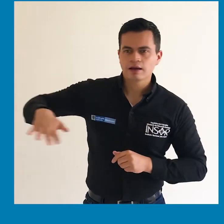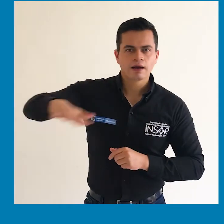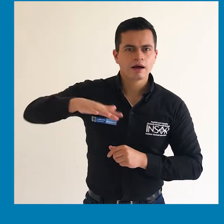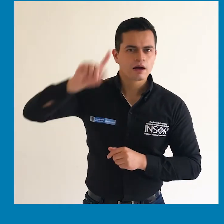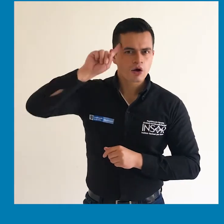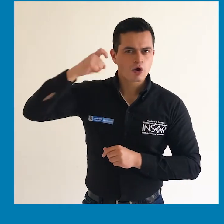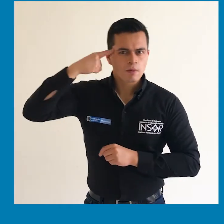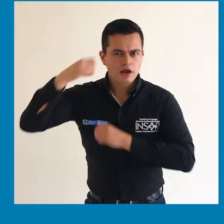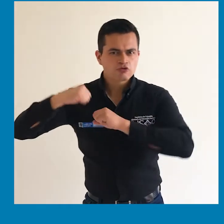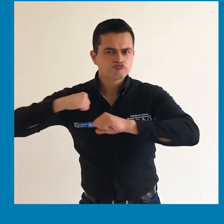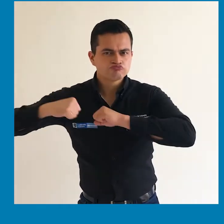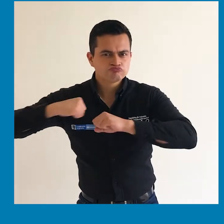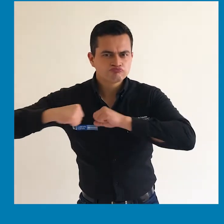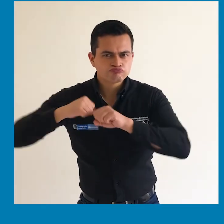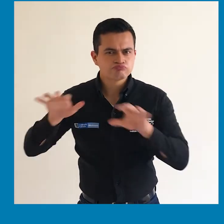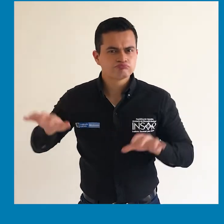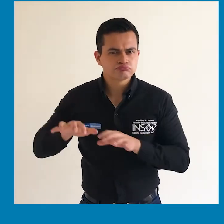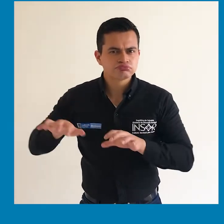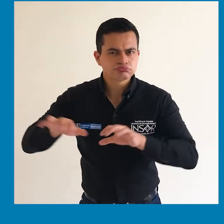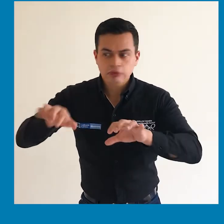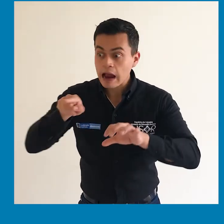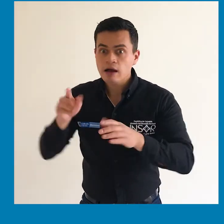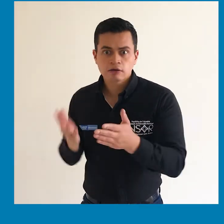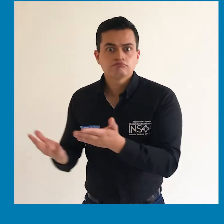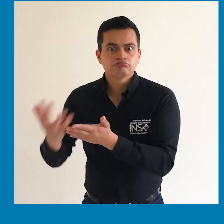sobre la actuación del gobierno